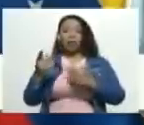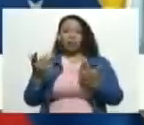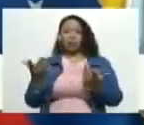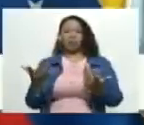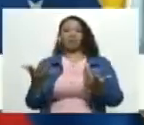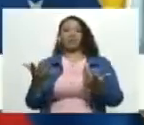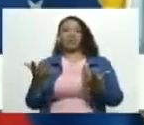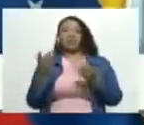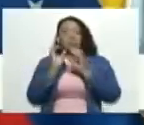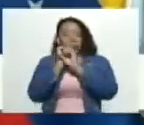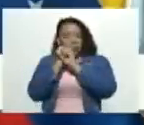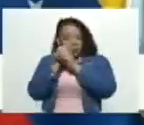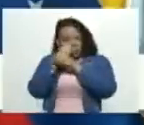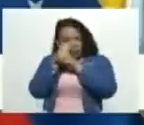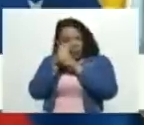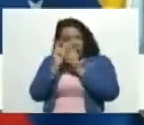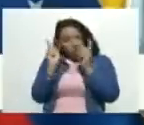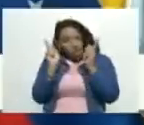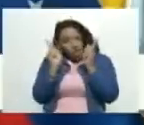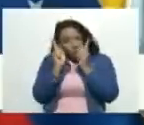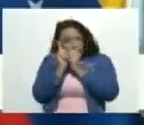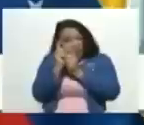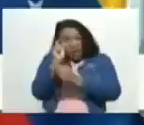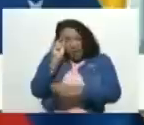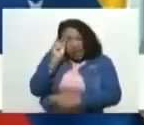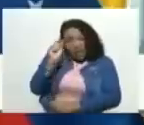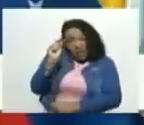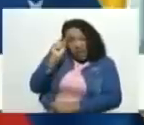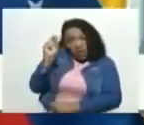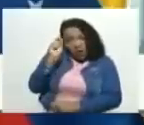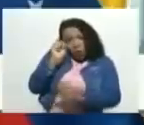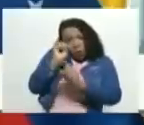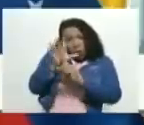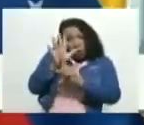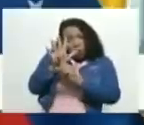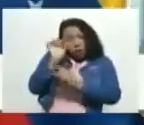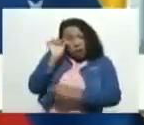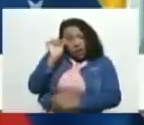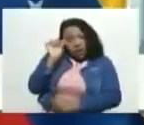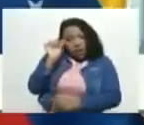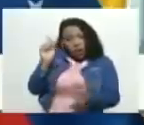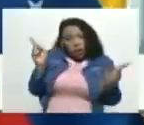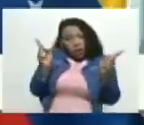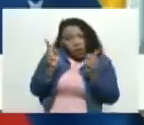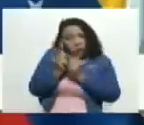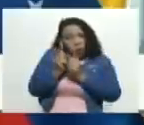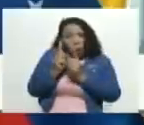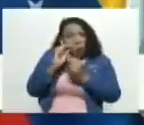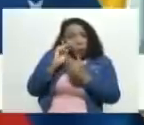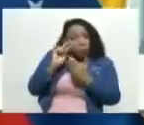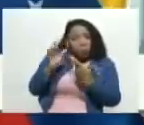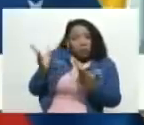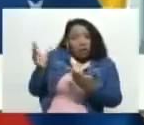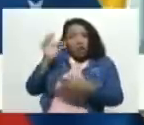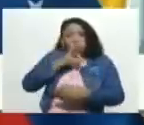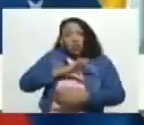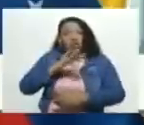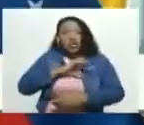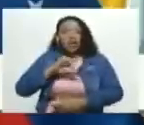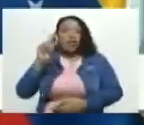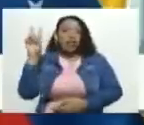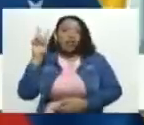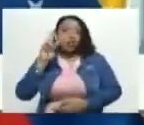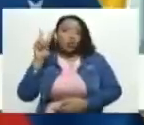microscópica célula, totalmente nociva para la sociedad venezolana,